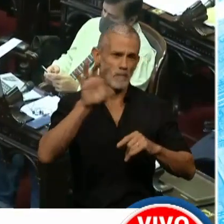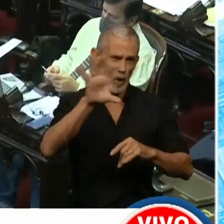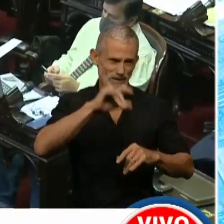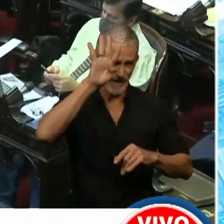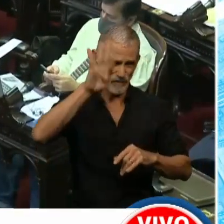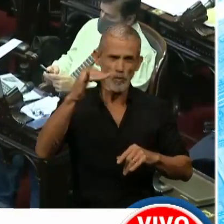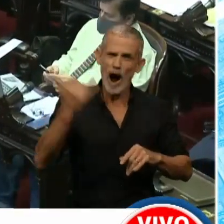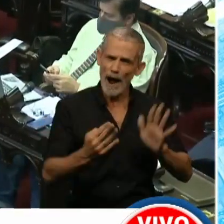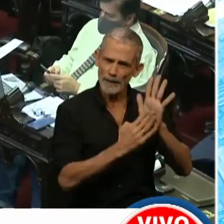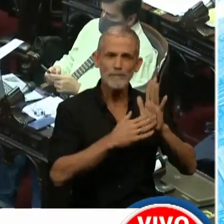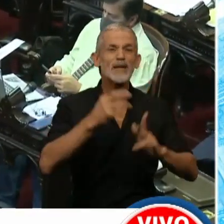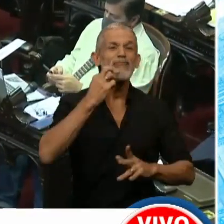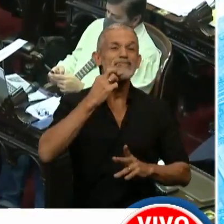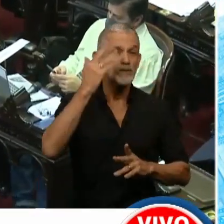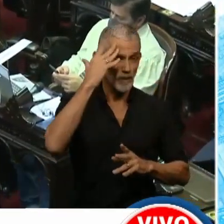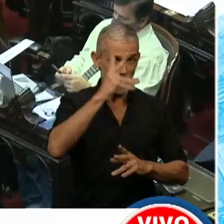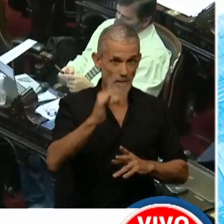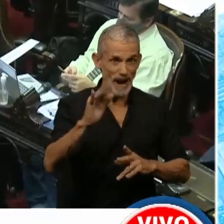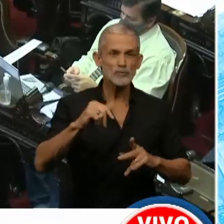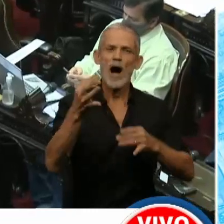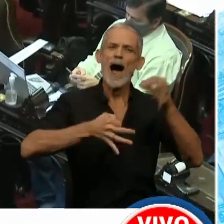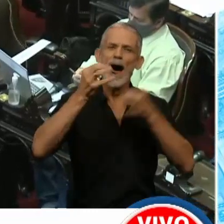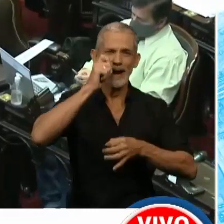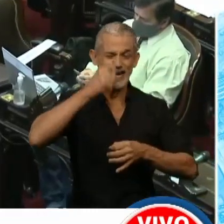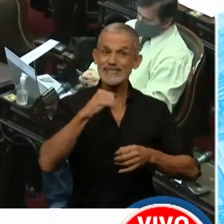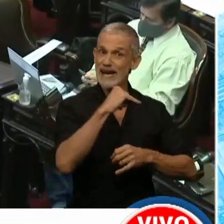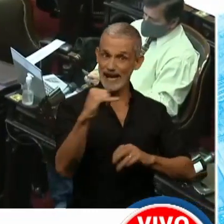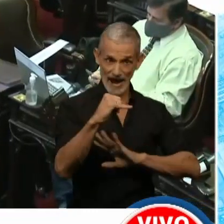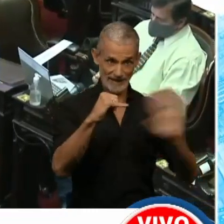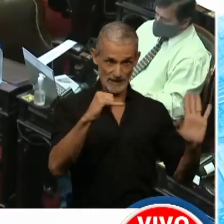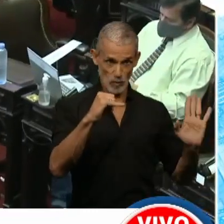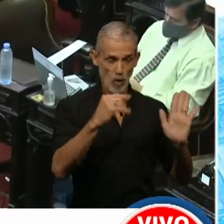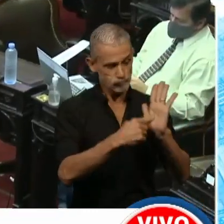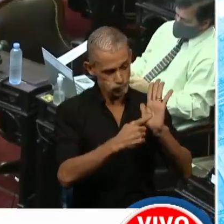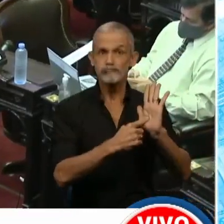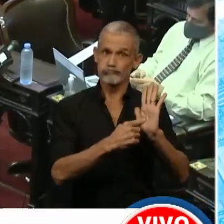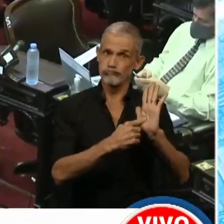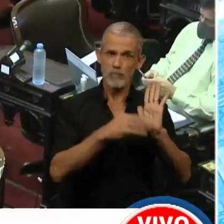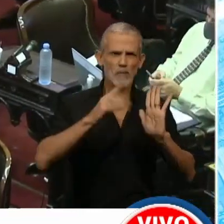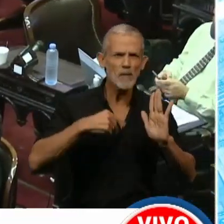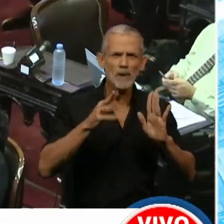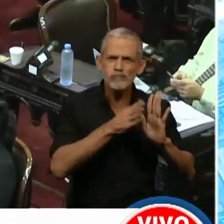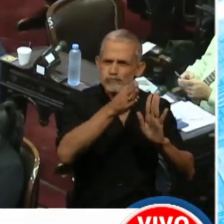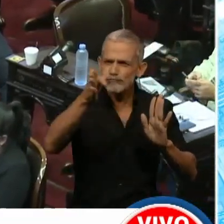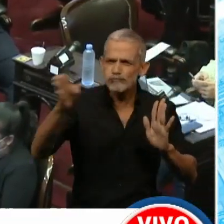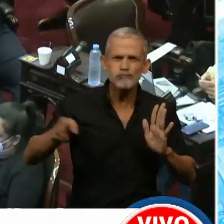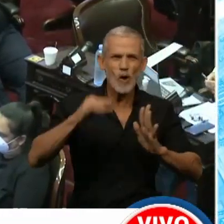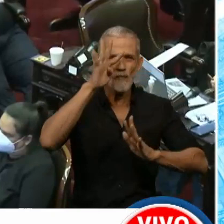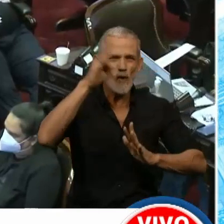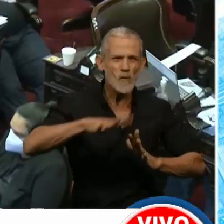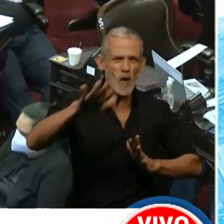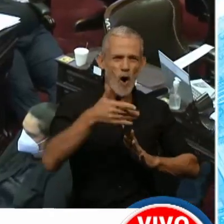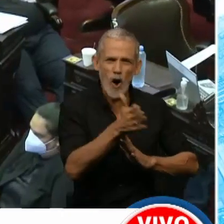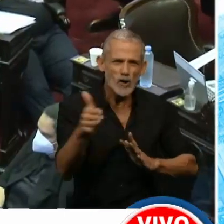Buenos Aires. El día 19 de marzo tengo un análisis negativo porque para recorrer Formosa hay que tener